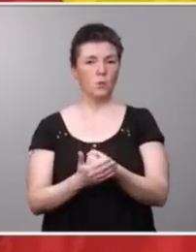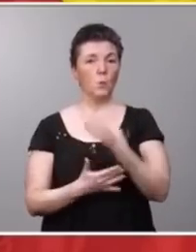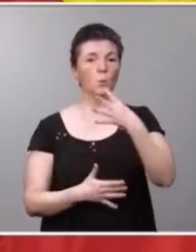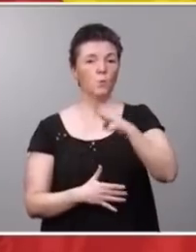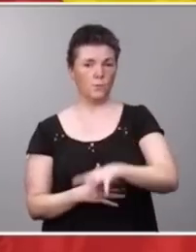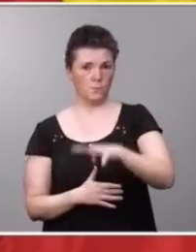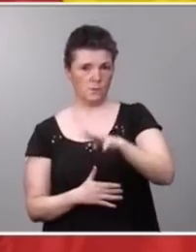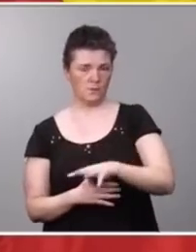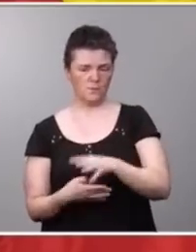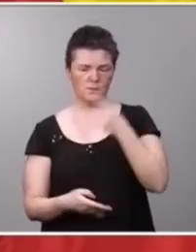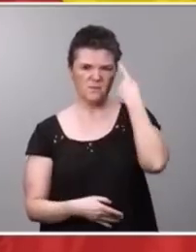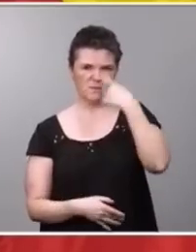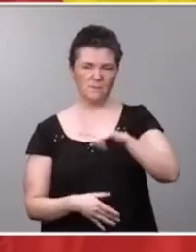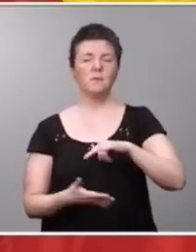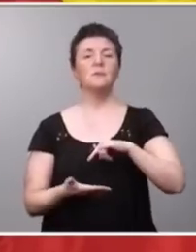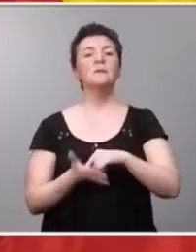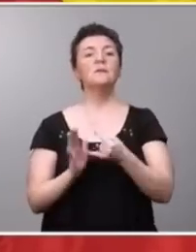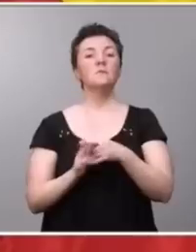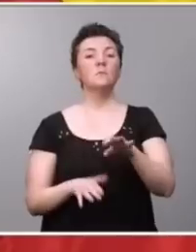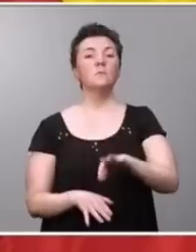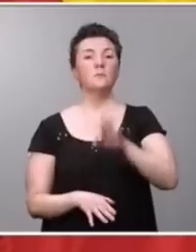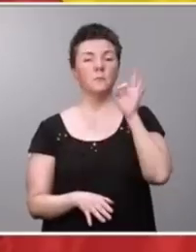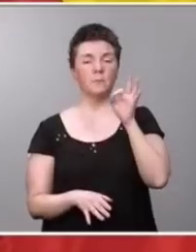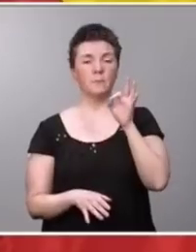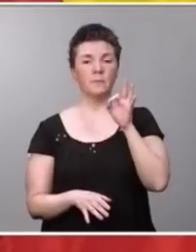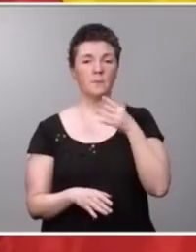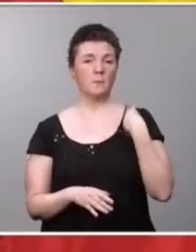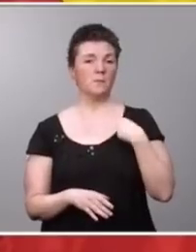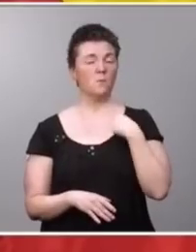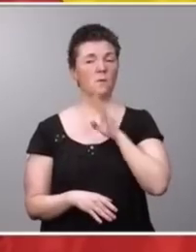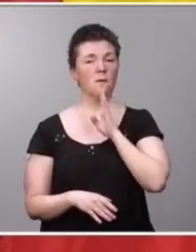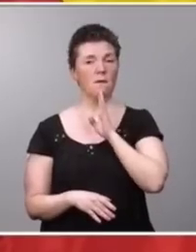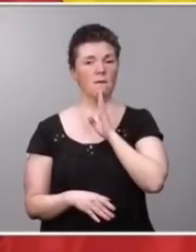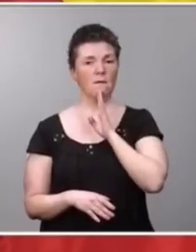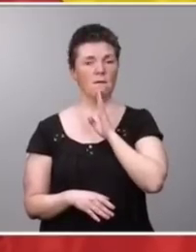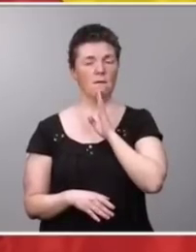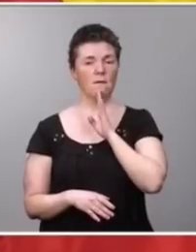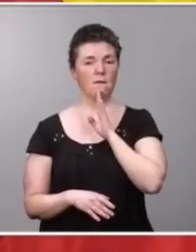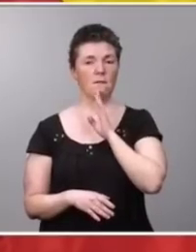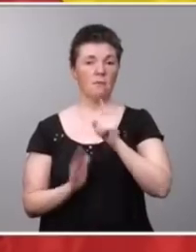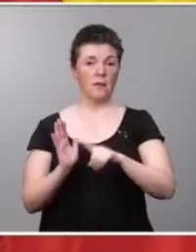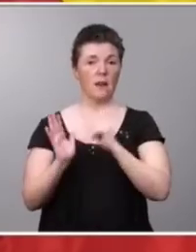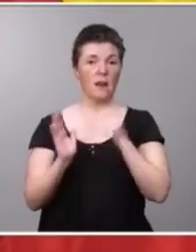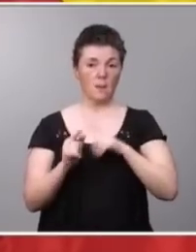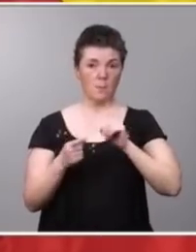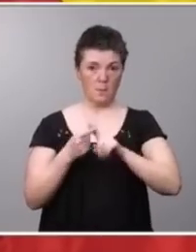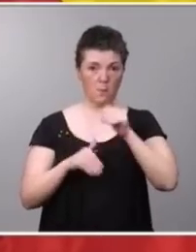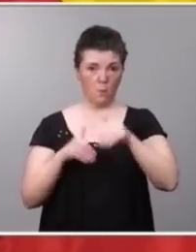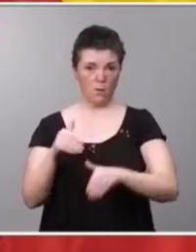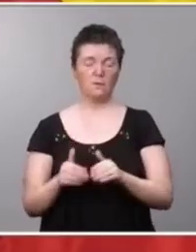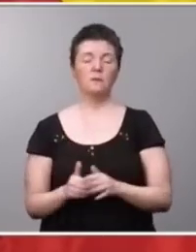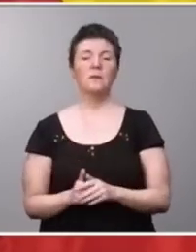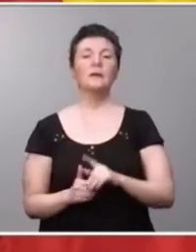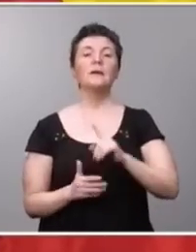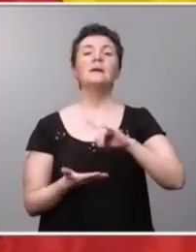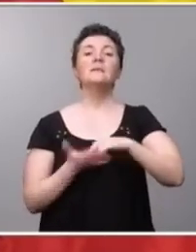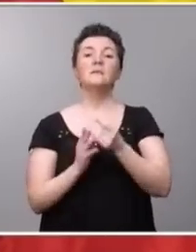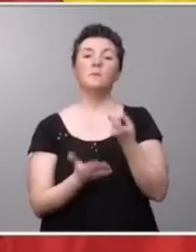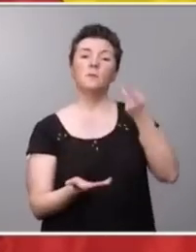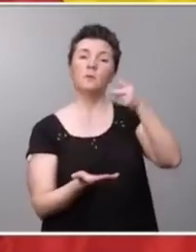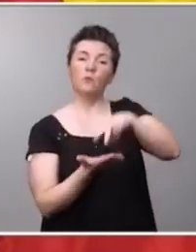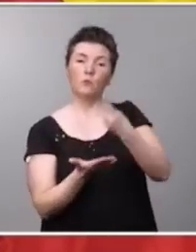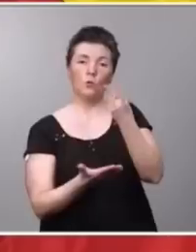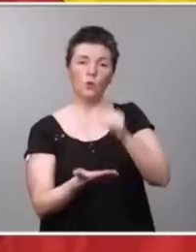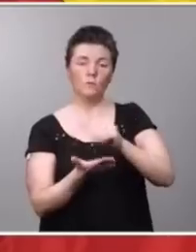saben, el sistema que hemos elegido es el mismo que incorporaba la ley ya en primera vuelta. un sistema de doble comparecencia, como les digo, en un plazo